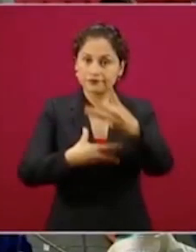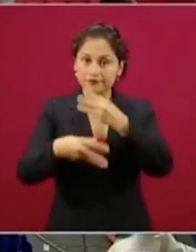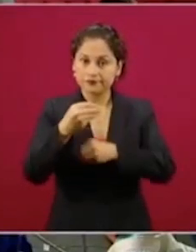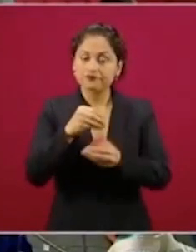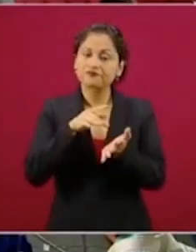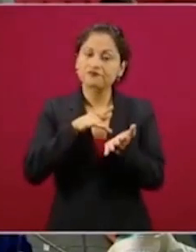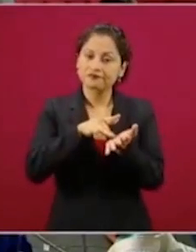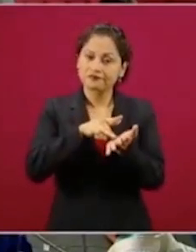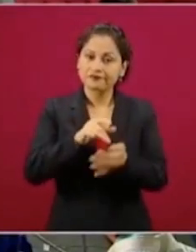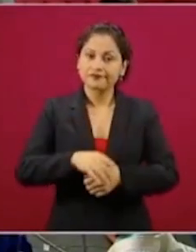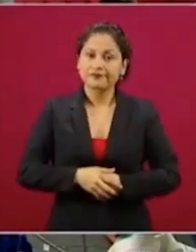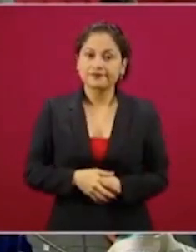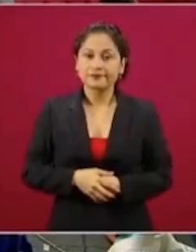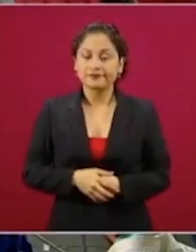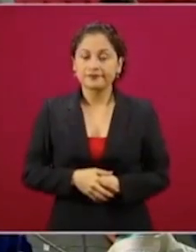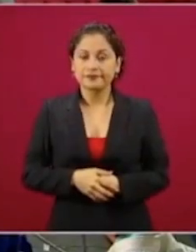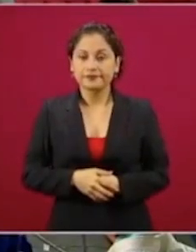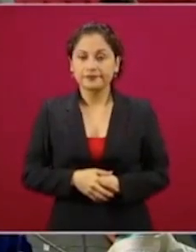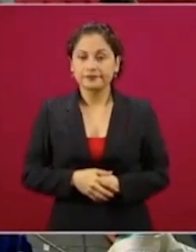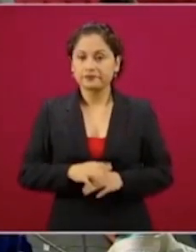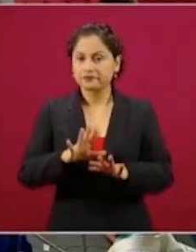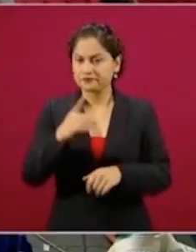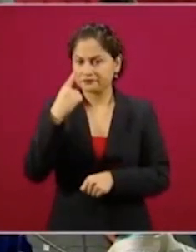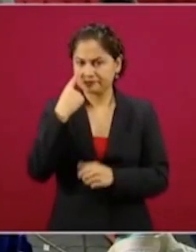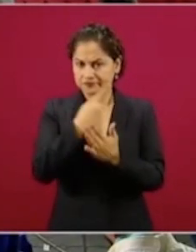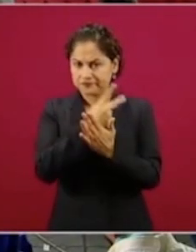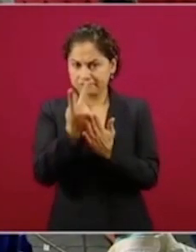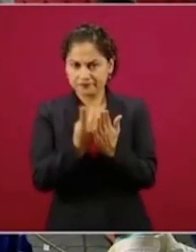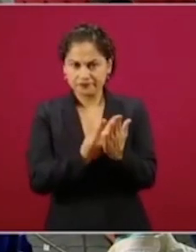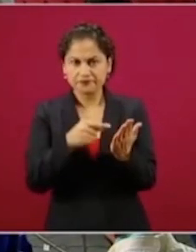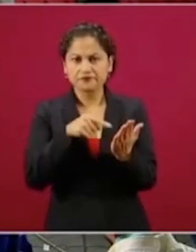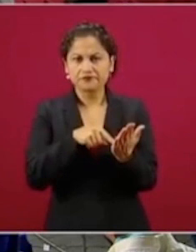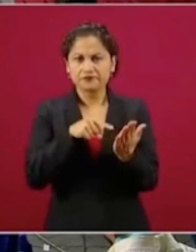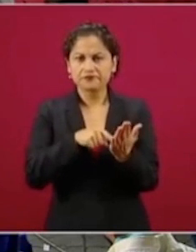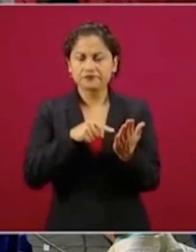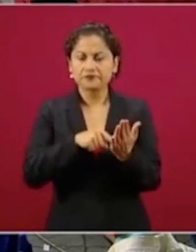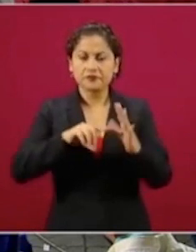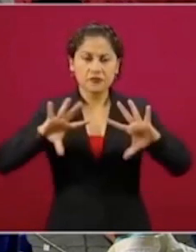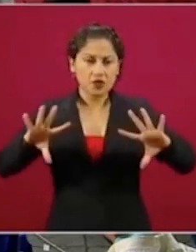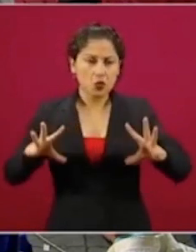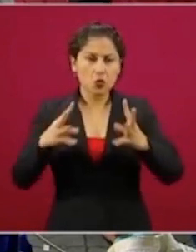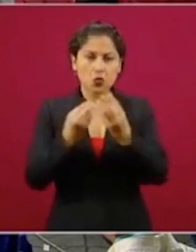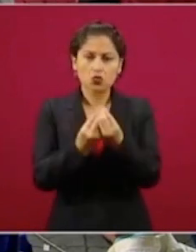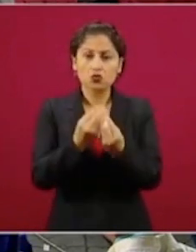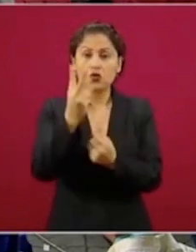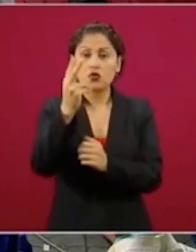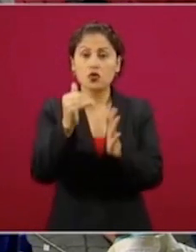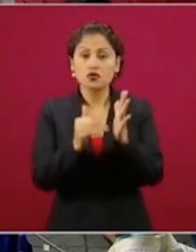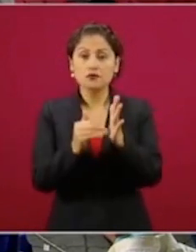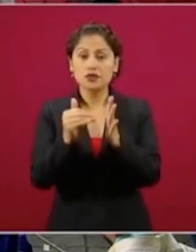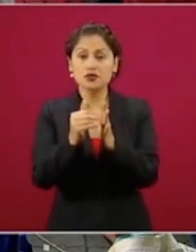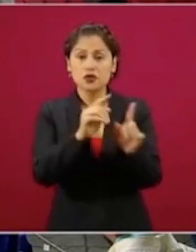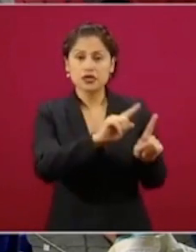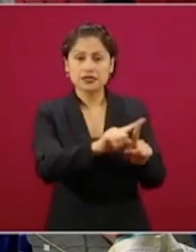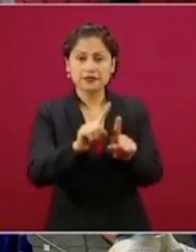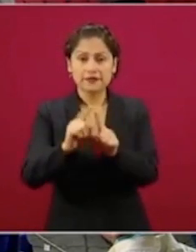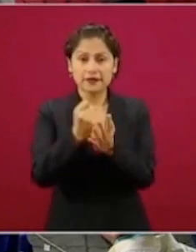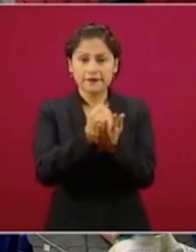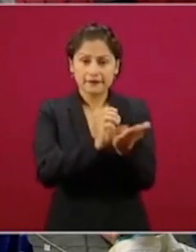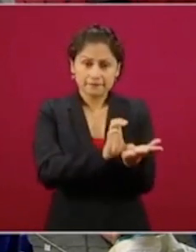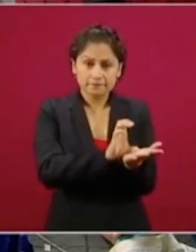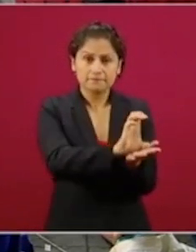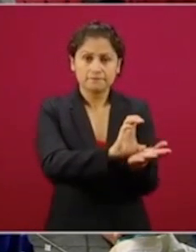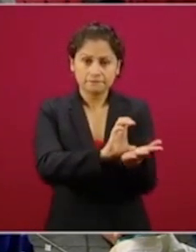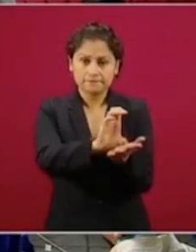Se trata de un programa que en conjunto son dos millones de créditos. Ya lo decía el presidente, este es un